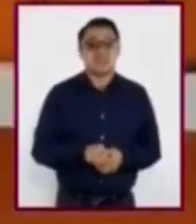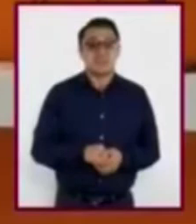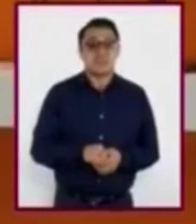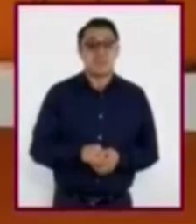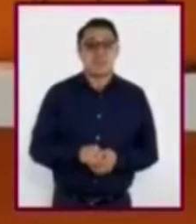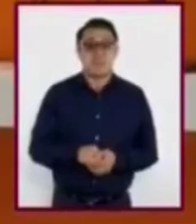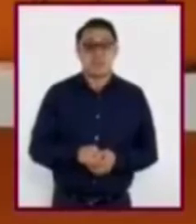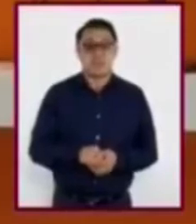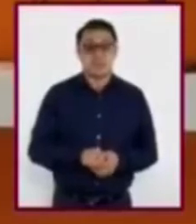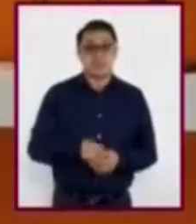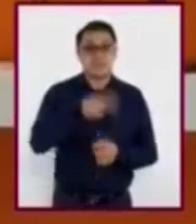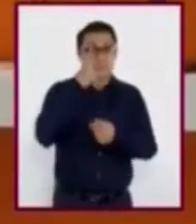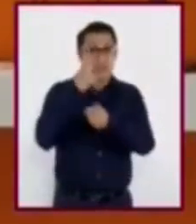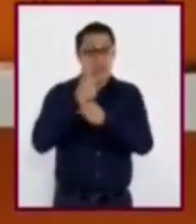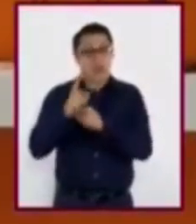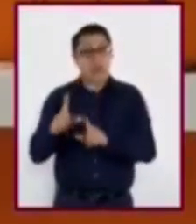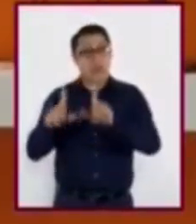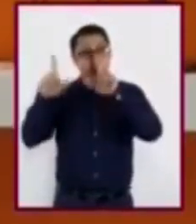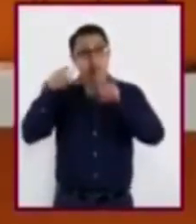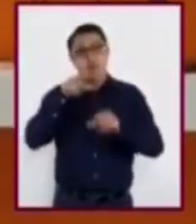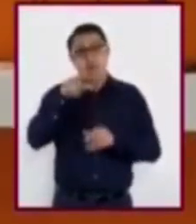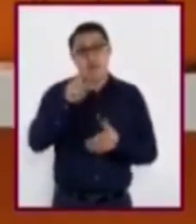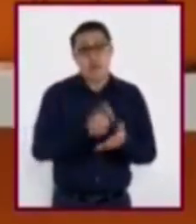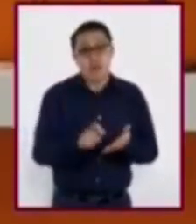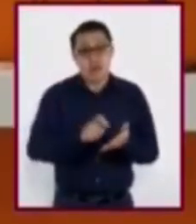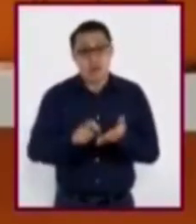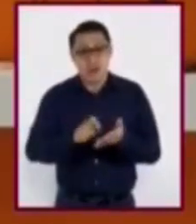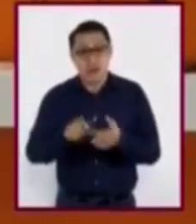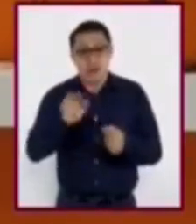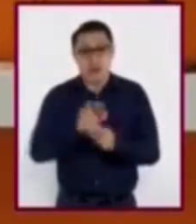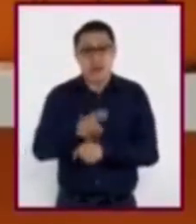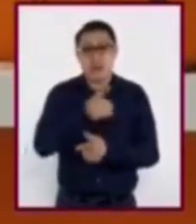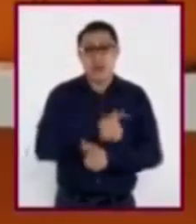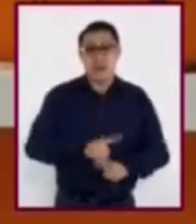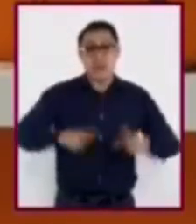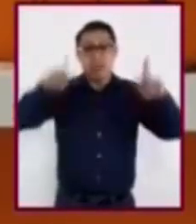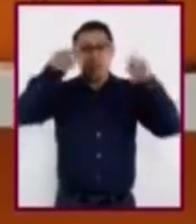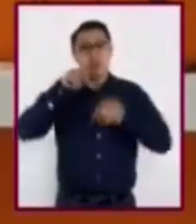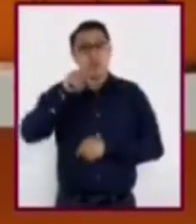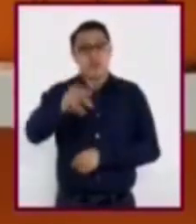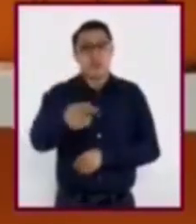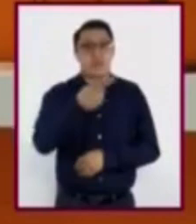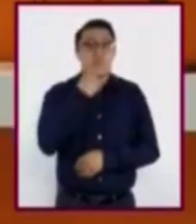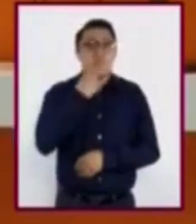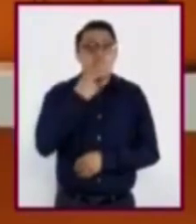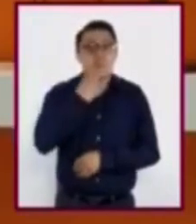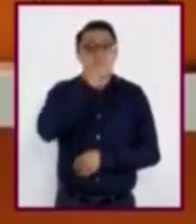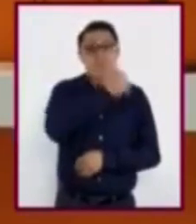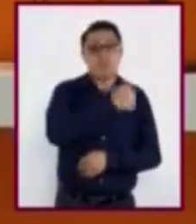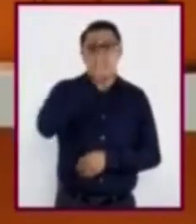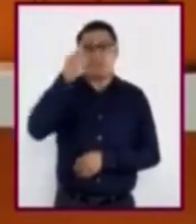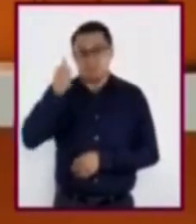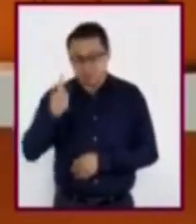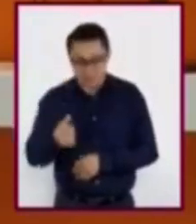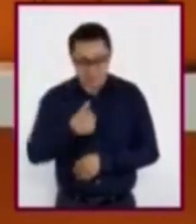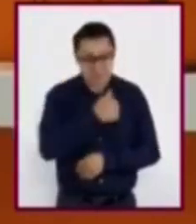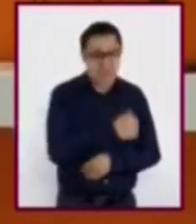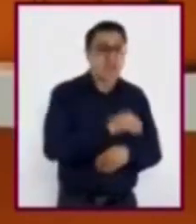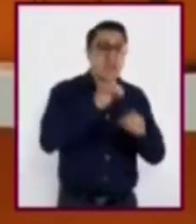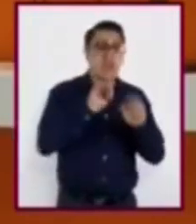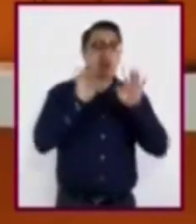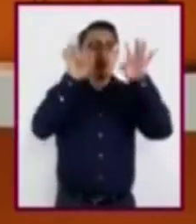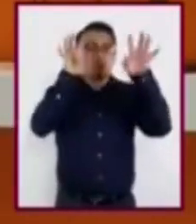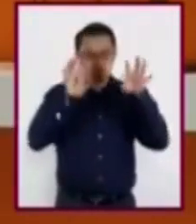En el segundo esquema, anoten cuáles son las libertades que pueden ejercer en cada uno de los espacios o